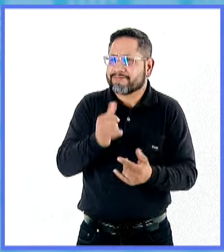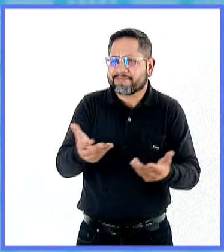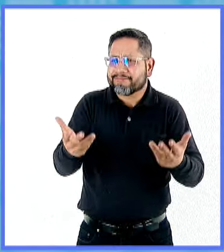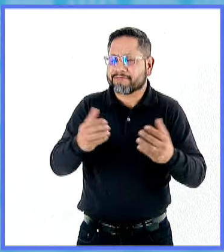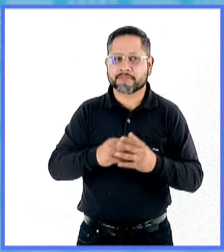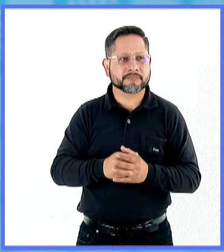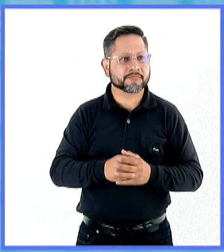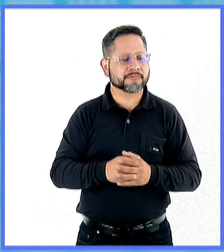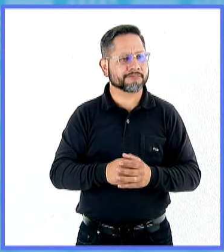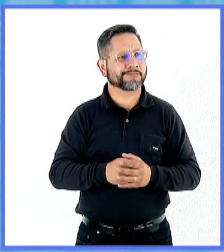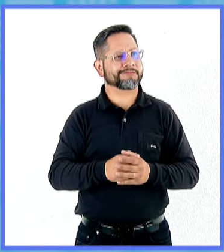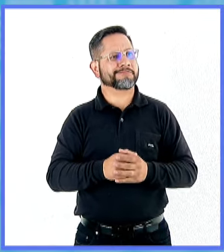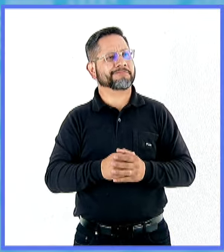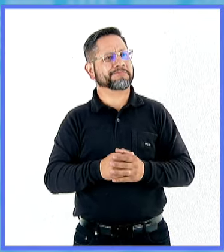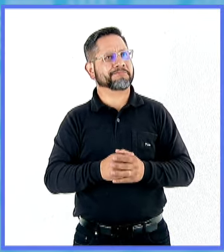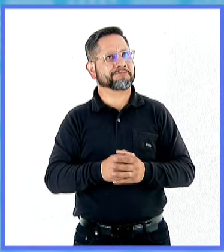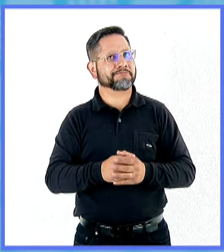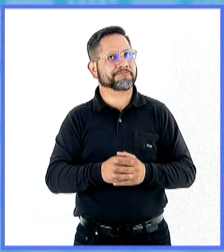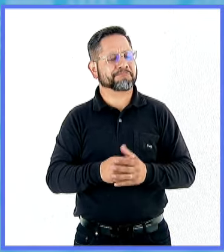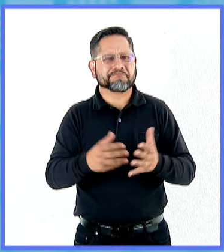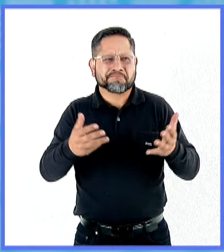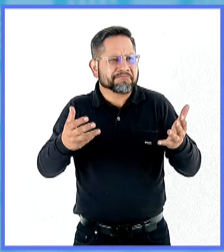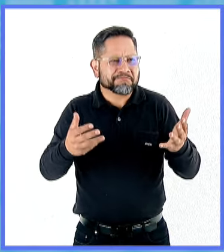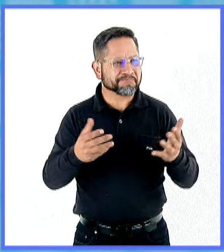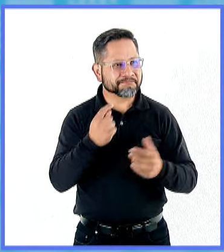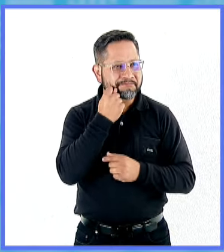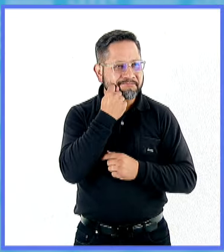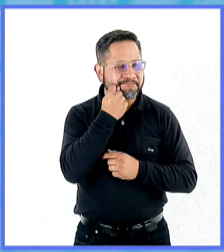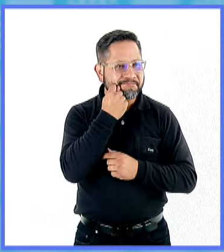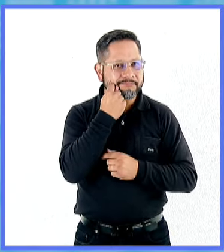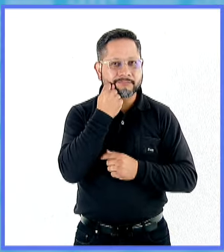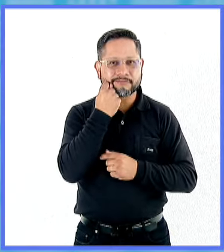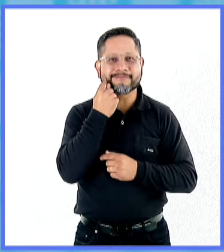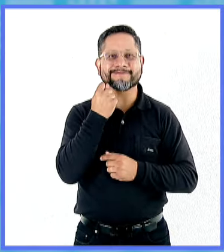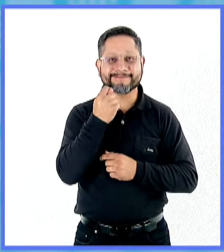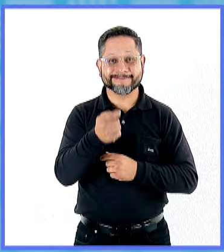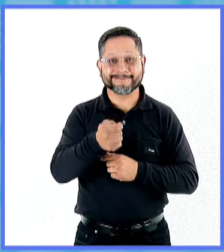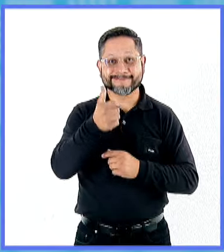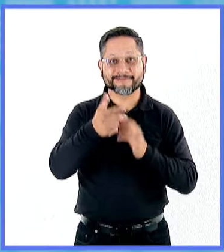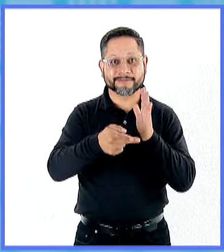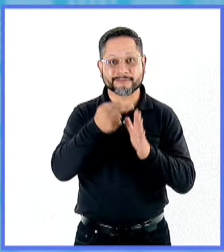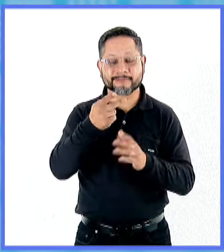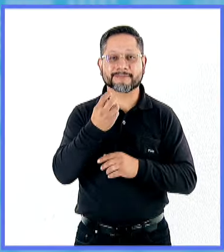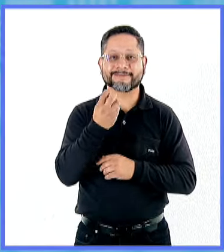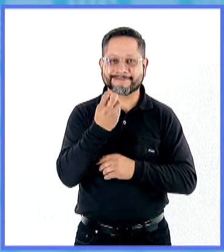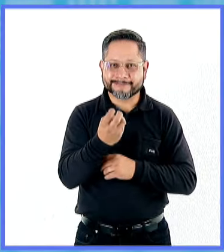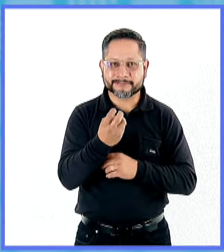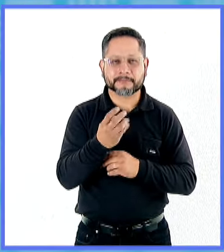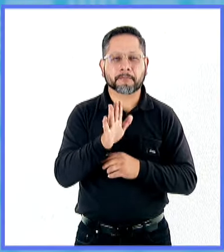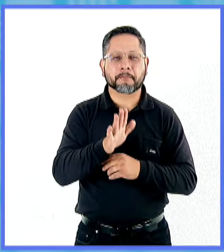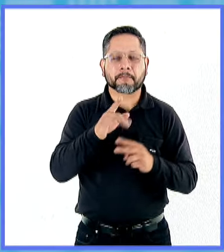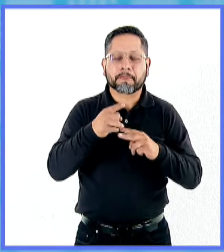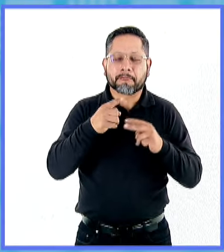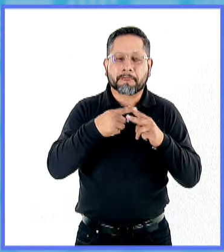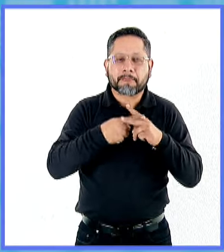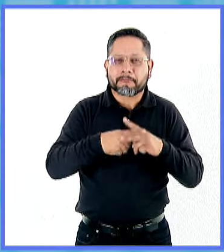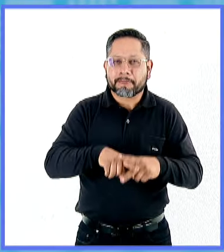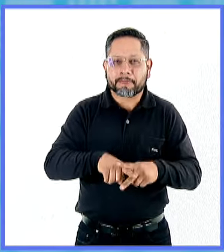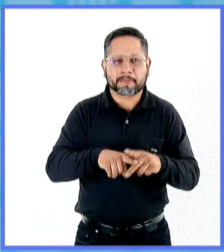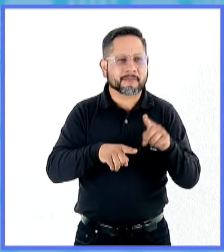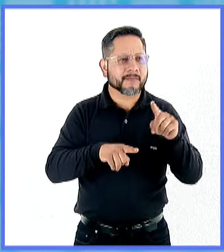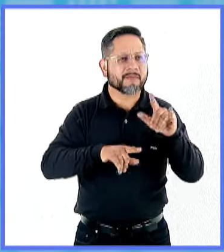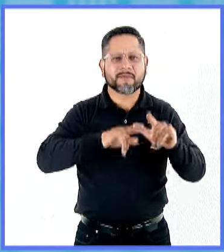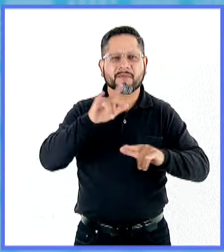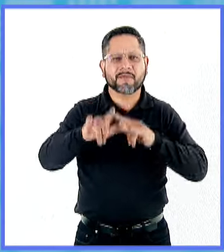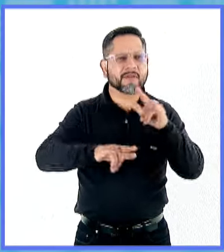todo esto fue improvisado, todo esto después se repitió muchas veces, pero la primera vez nacía. Y le dije, oye, pero se llama